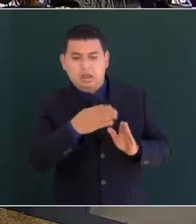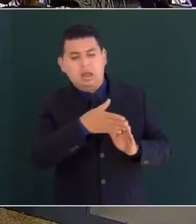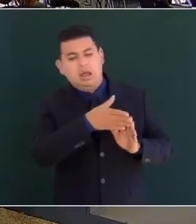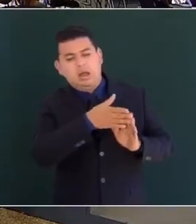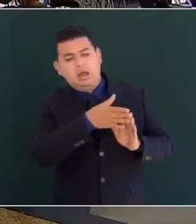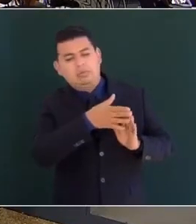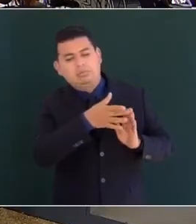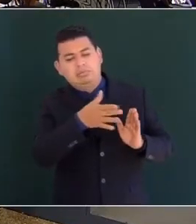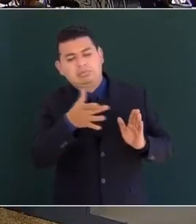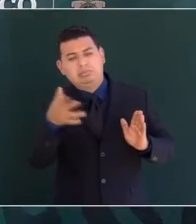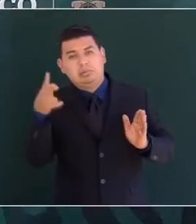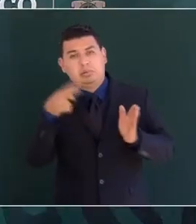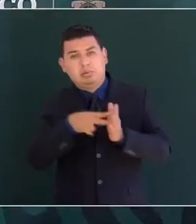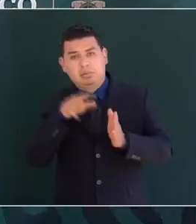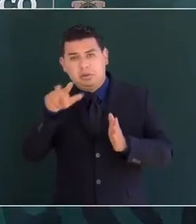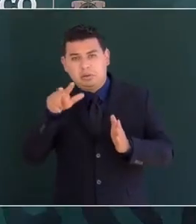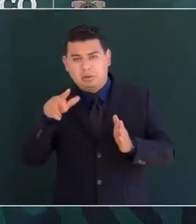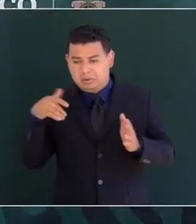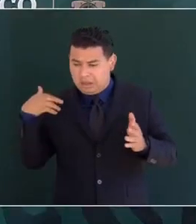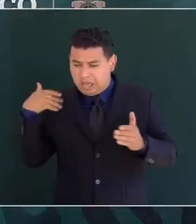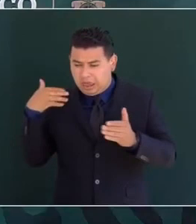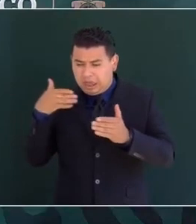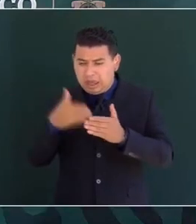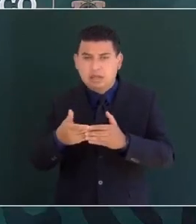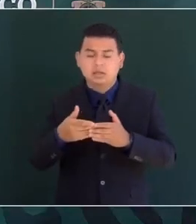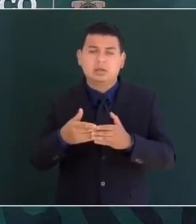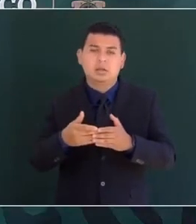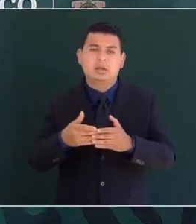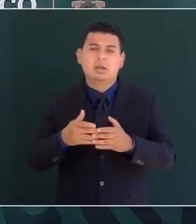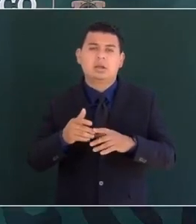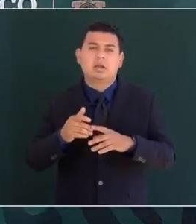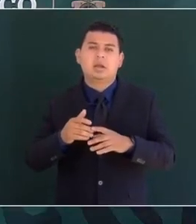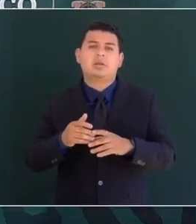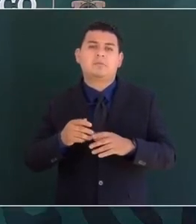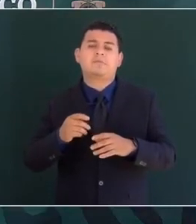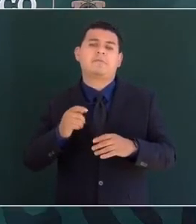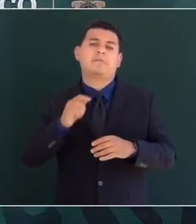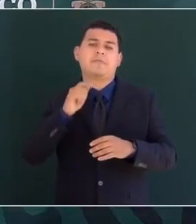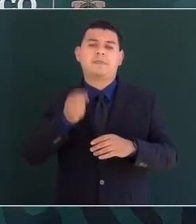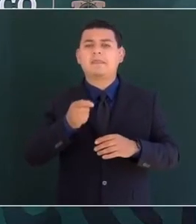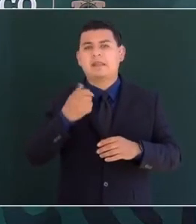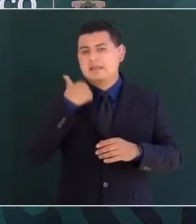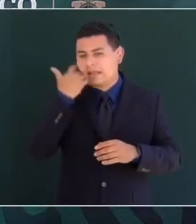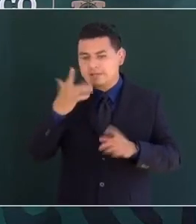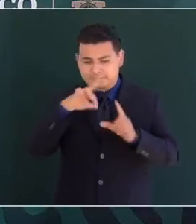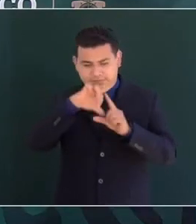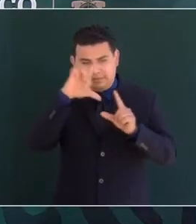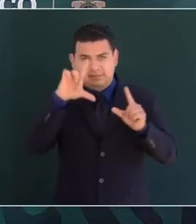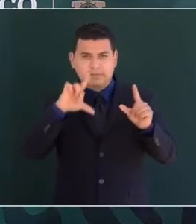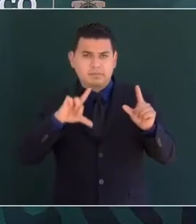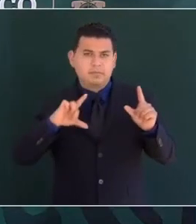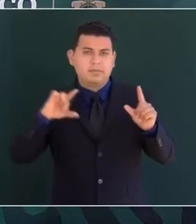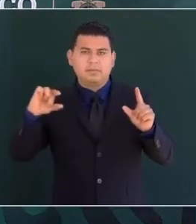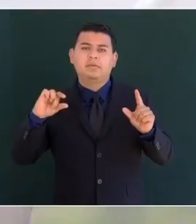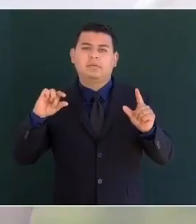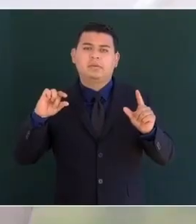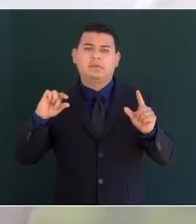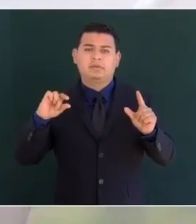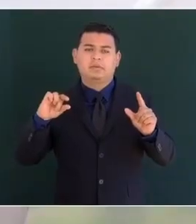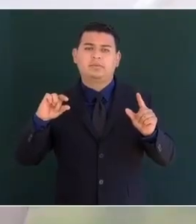a 2018 predominaba o existía una república simulada